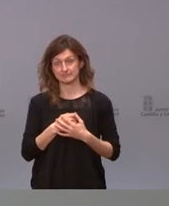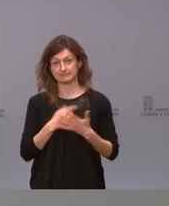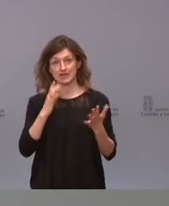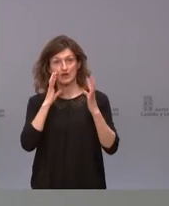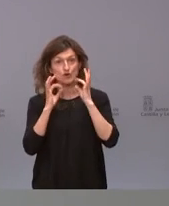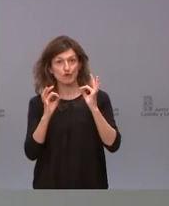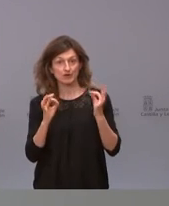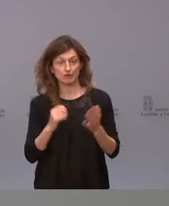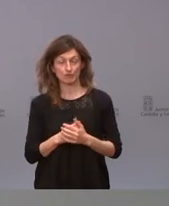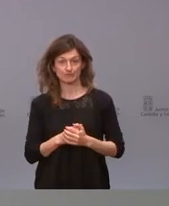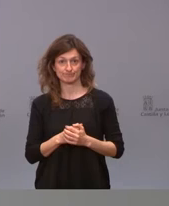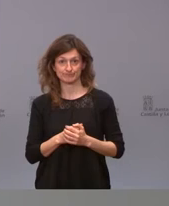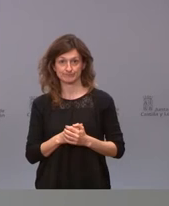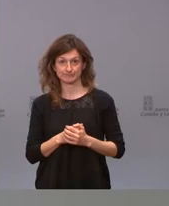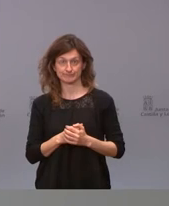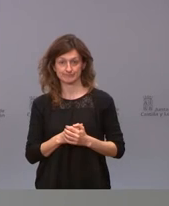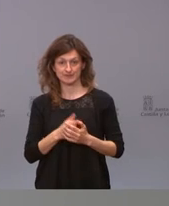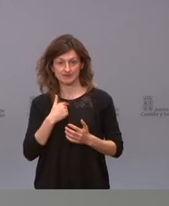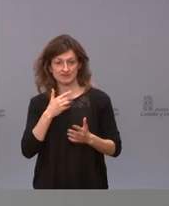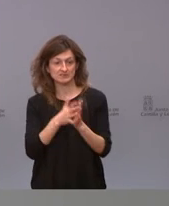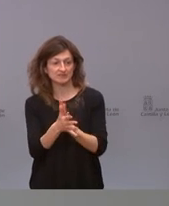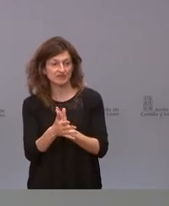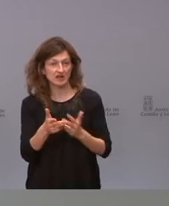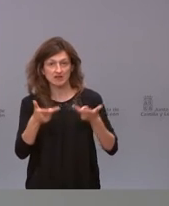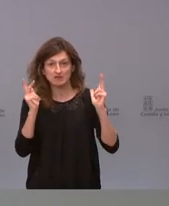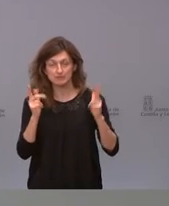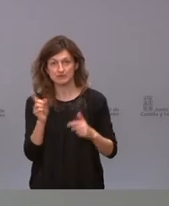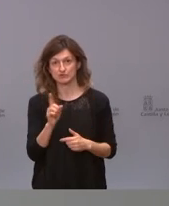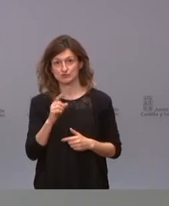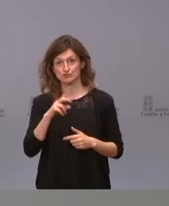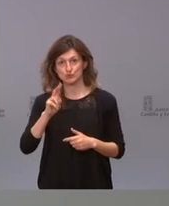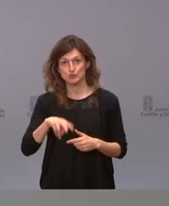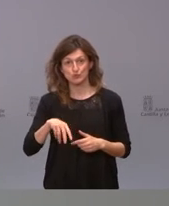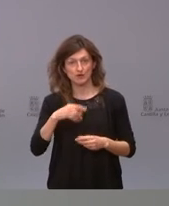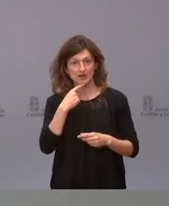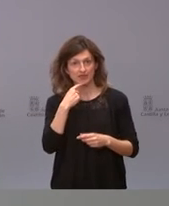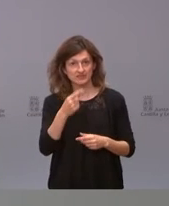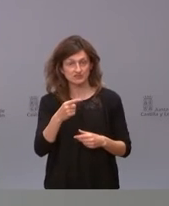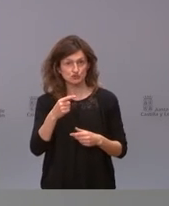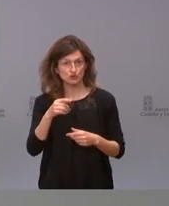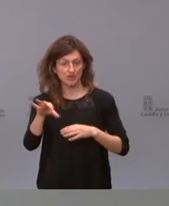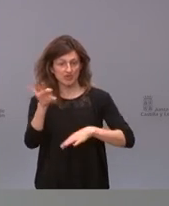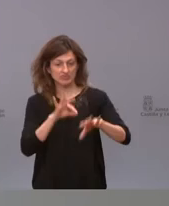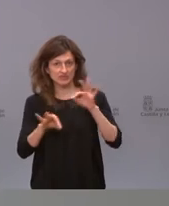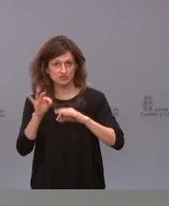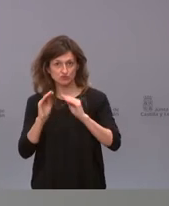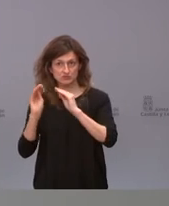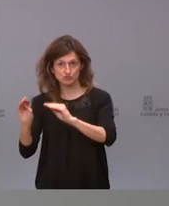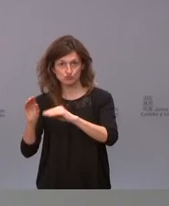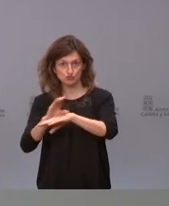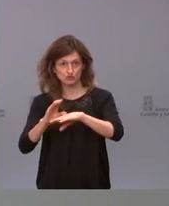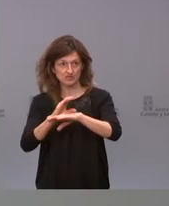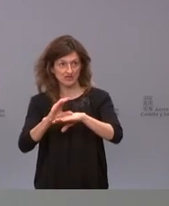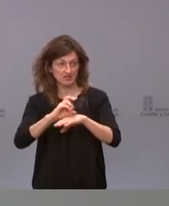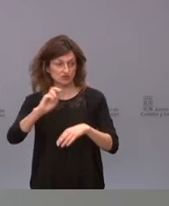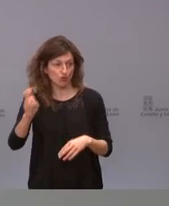no creo que sea ir por libres yo nunca he hecho comentarios de tomas de decisiones de otras consejerías